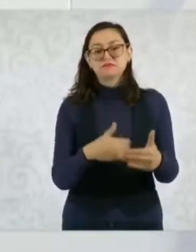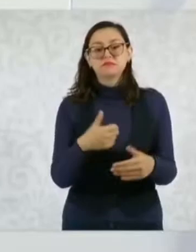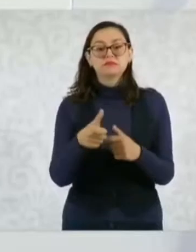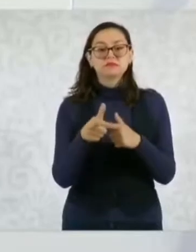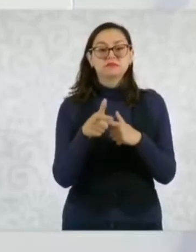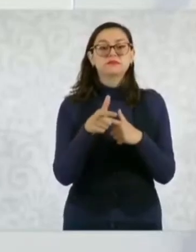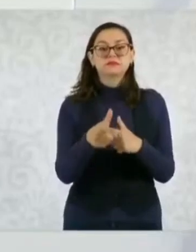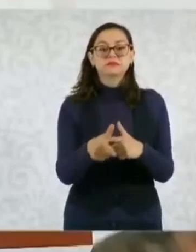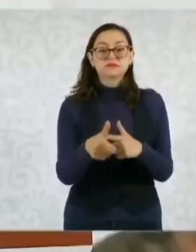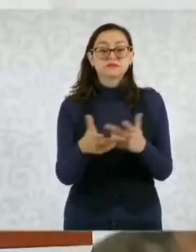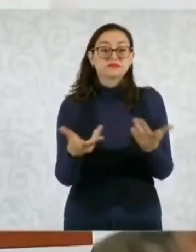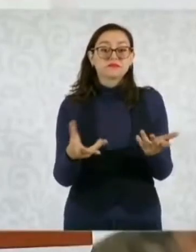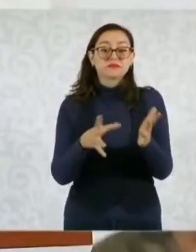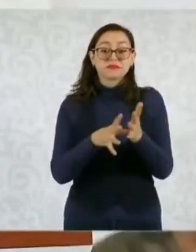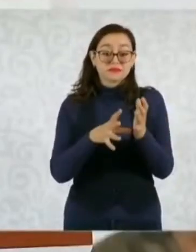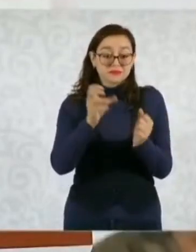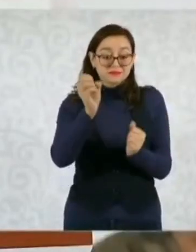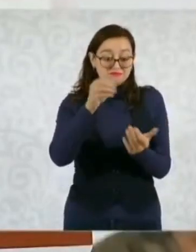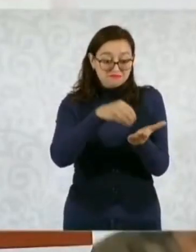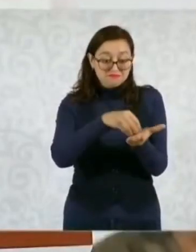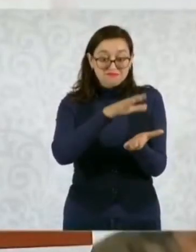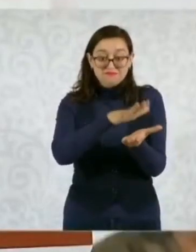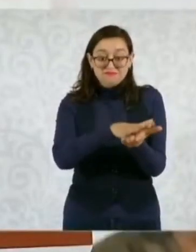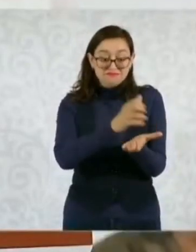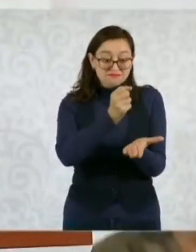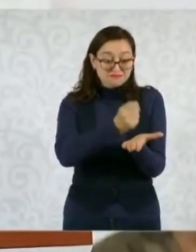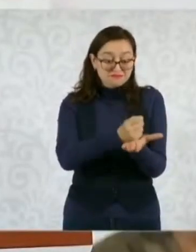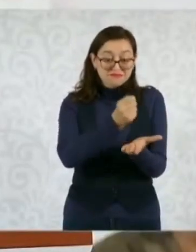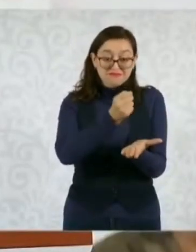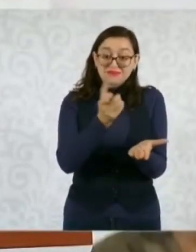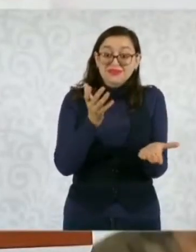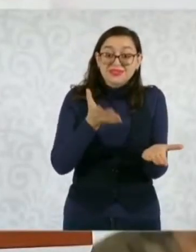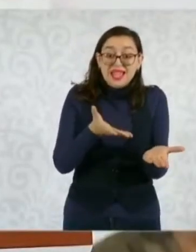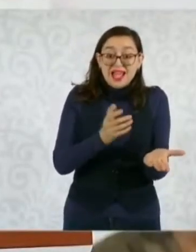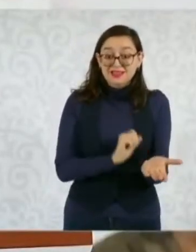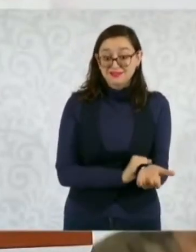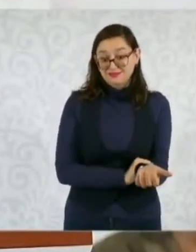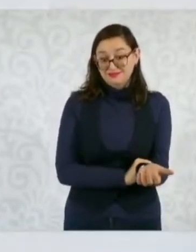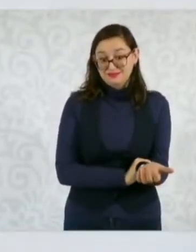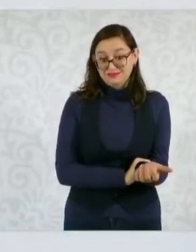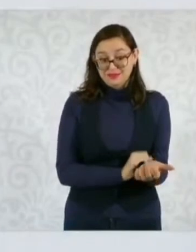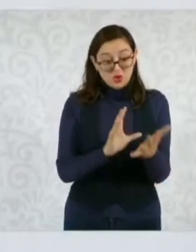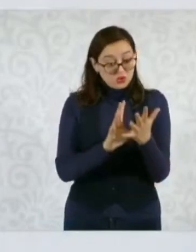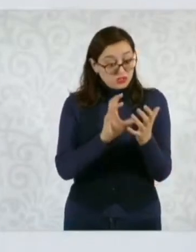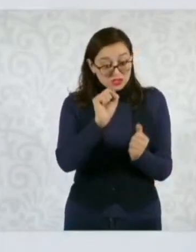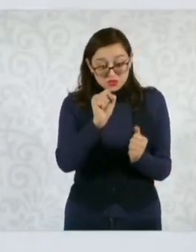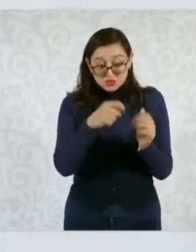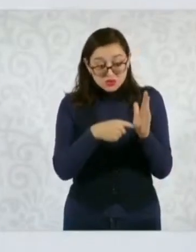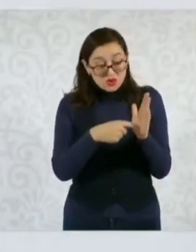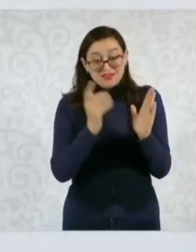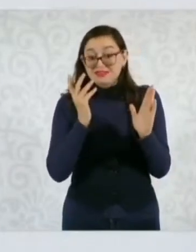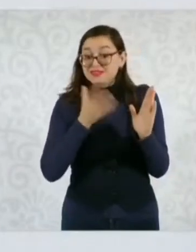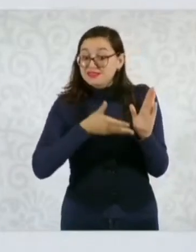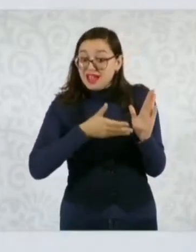La reforma judicial ya fue aprobada, ya está en la Constitución